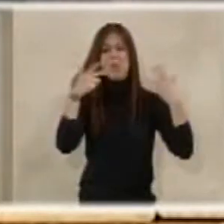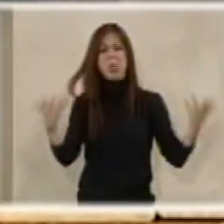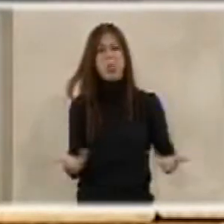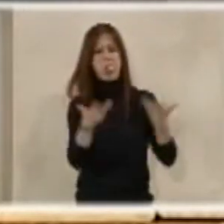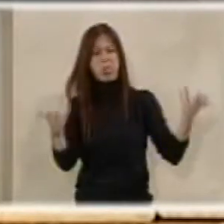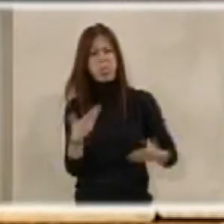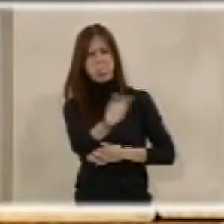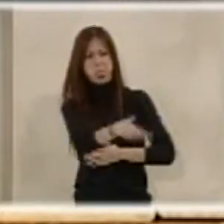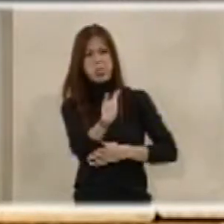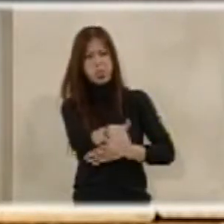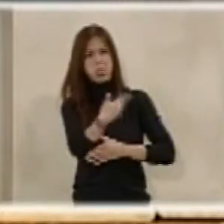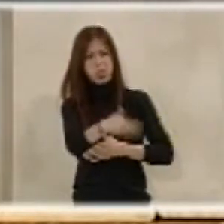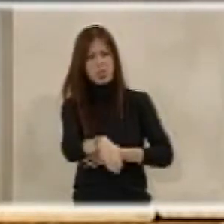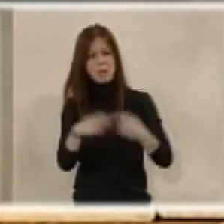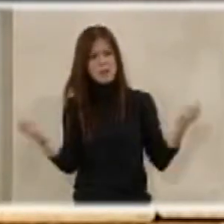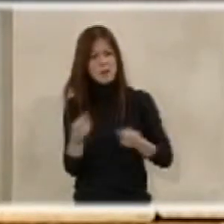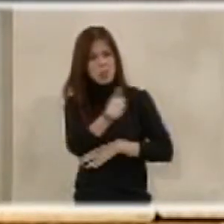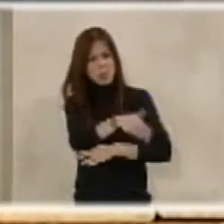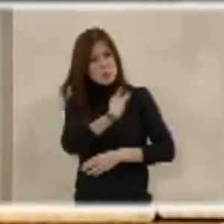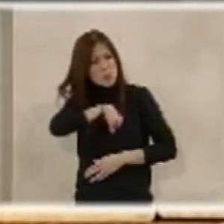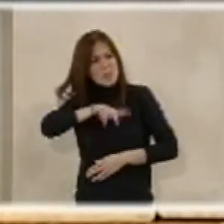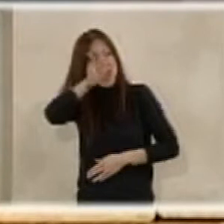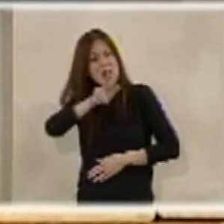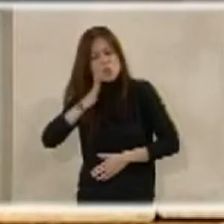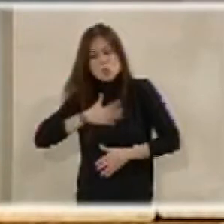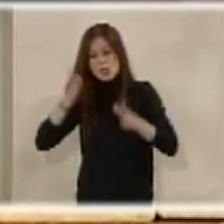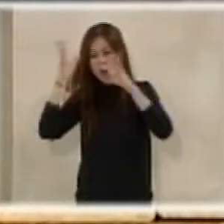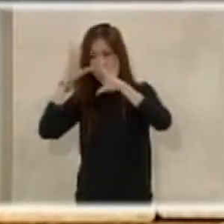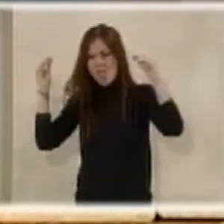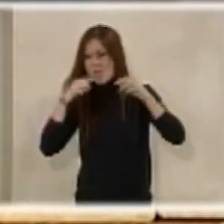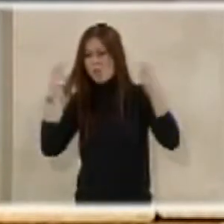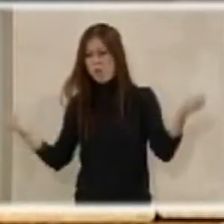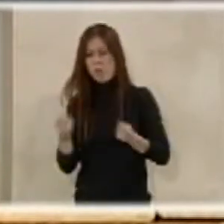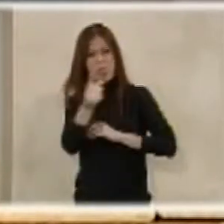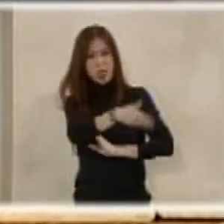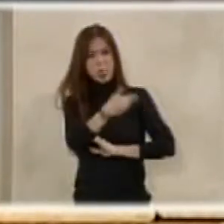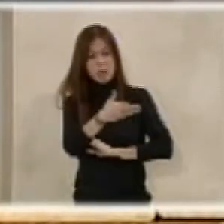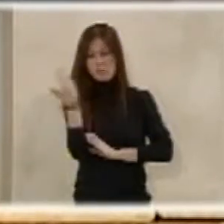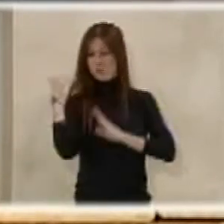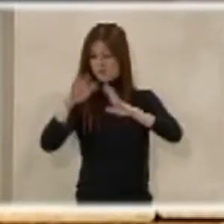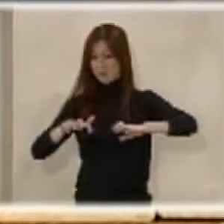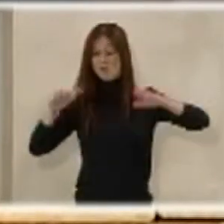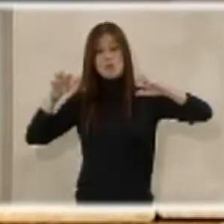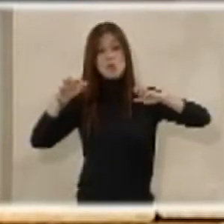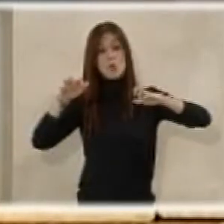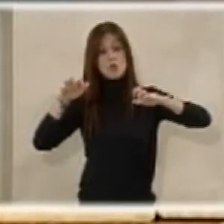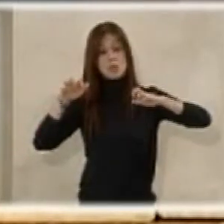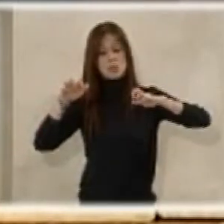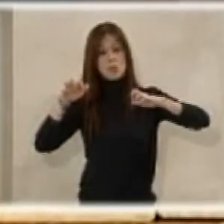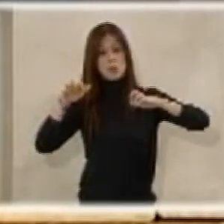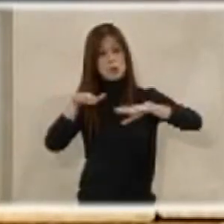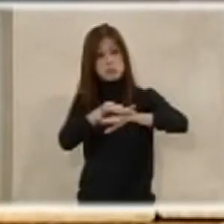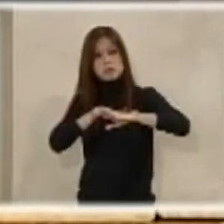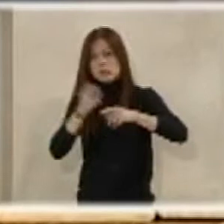seguridad del Estado, hacia nuestra Policía Nacional y hacia nuestra Guardia Civil. Y lo hicimos en el Congreso, donde ya pedimos y